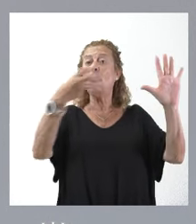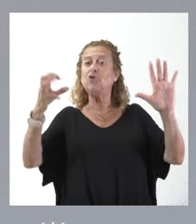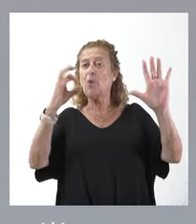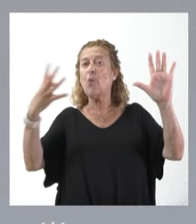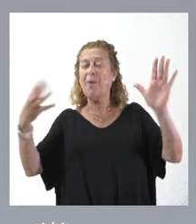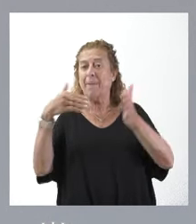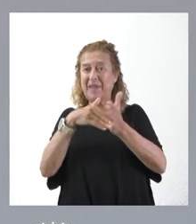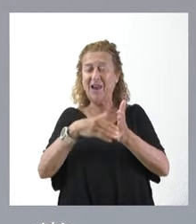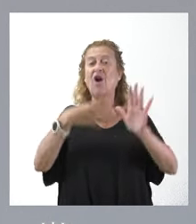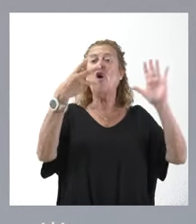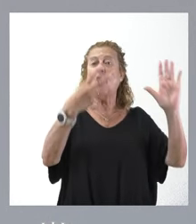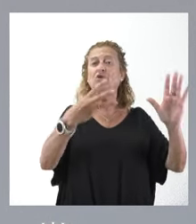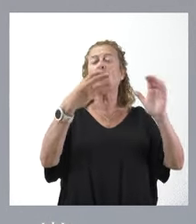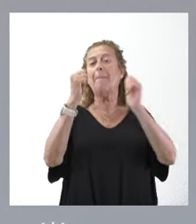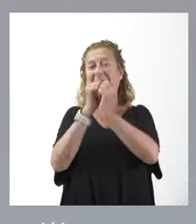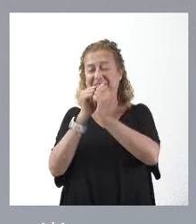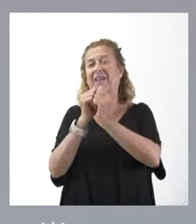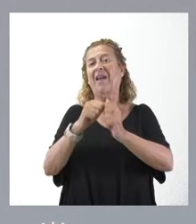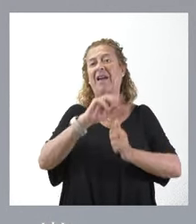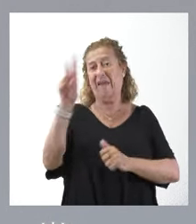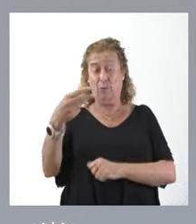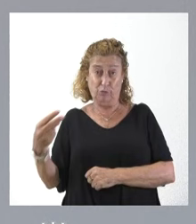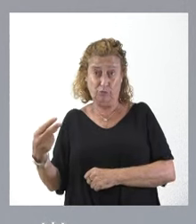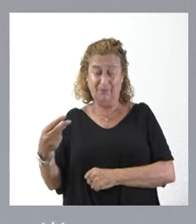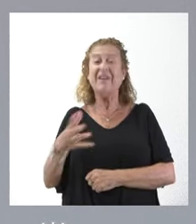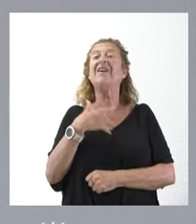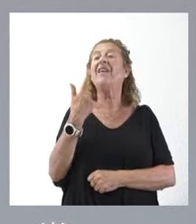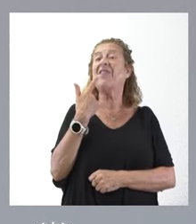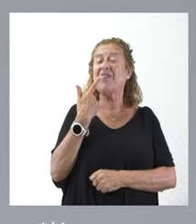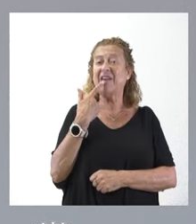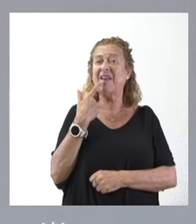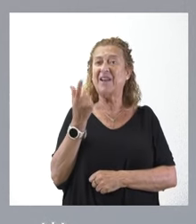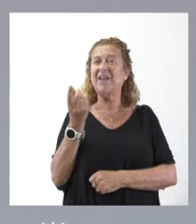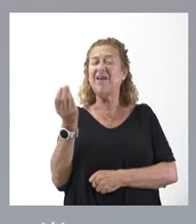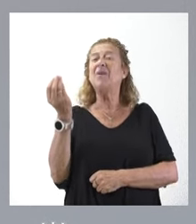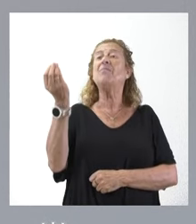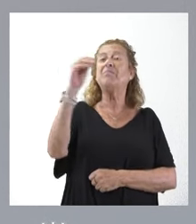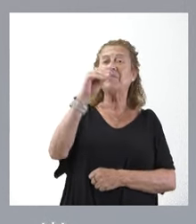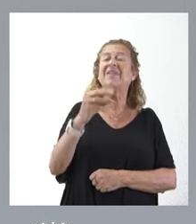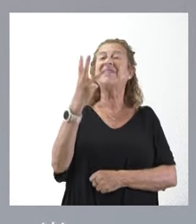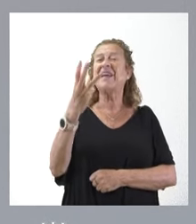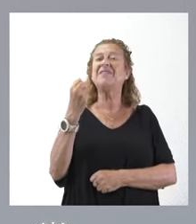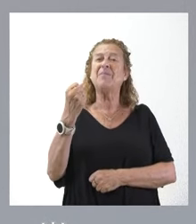.820 euros, es decir, un incremento de 3